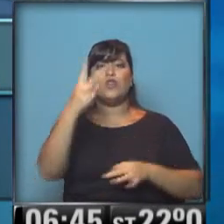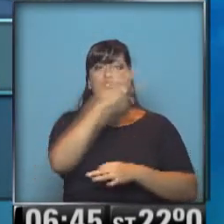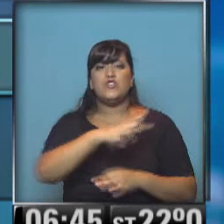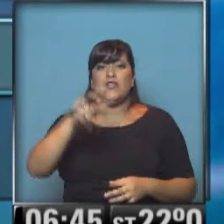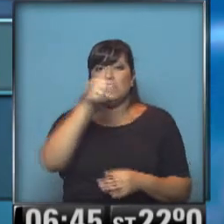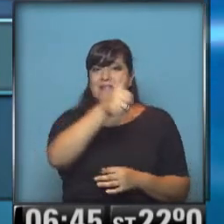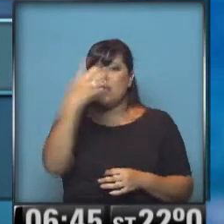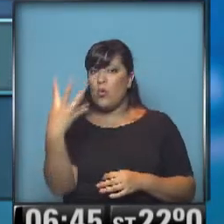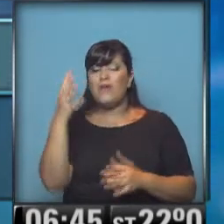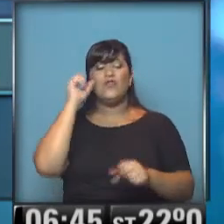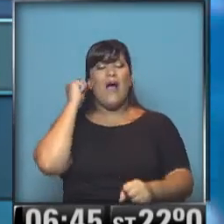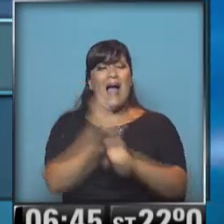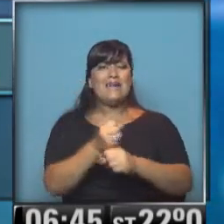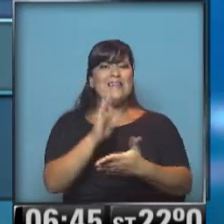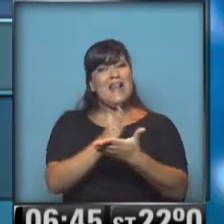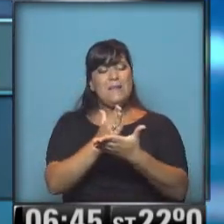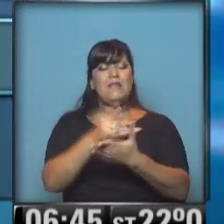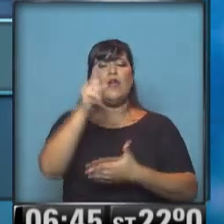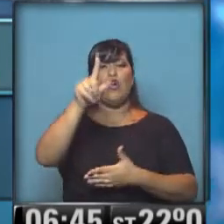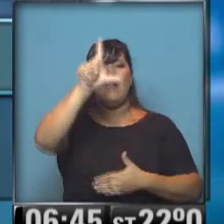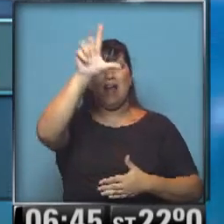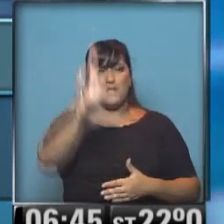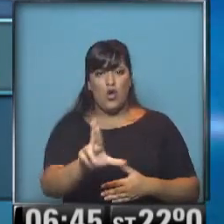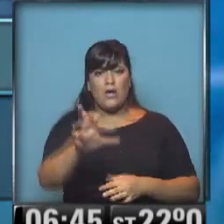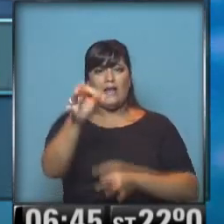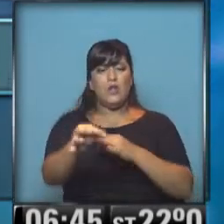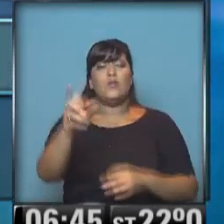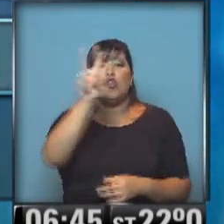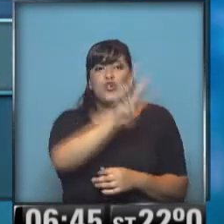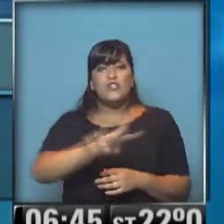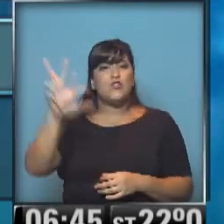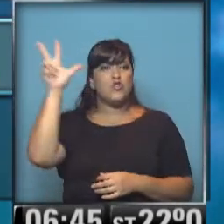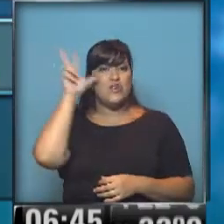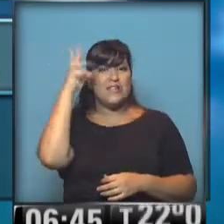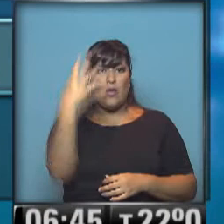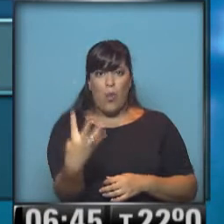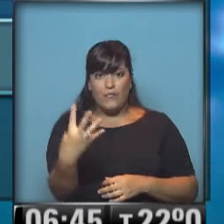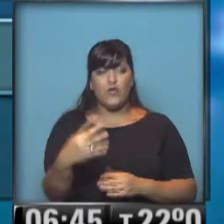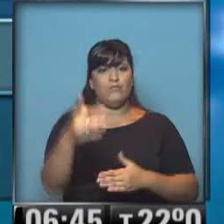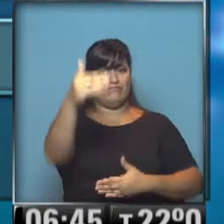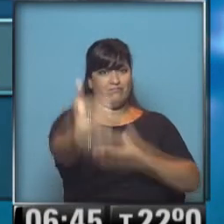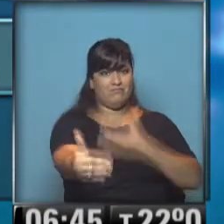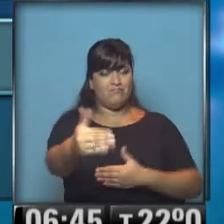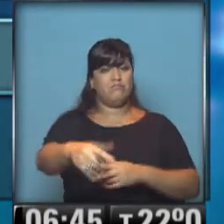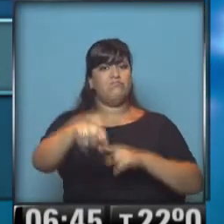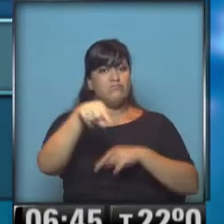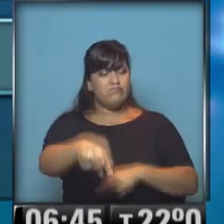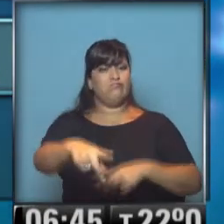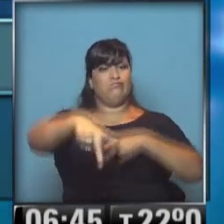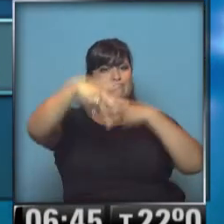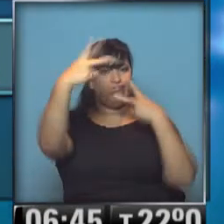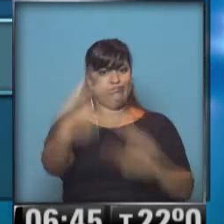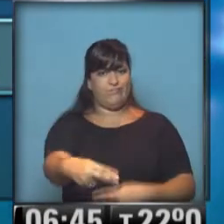hasta el límite con La Rioja, kilómetro 284. En ese punto entonces reiteramos, el tránsito por ahora